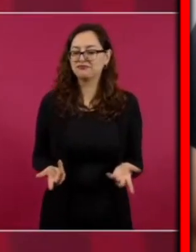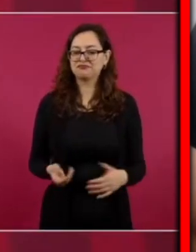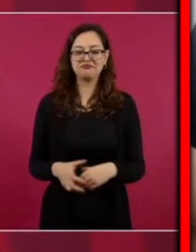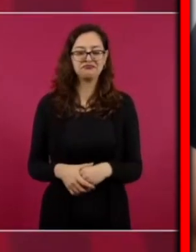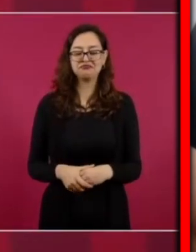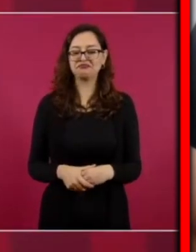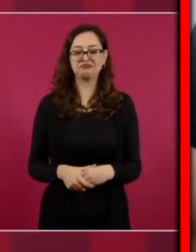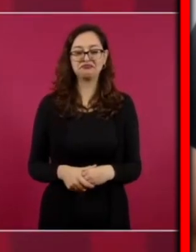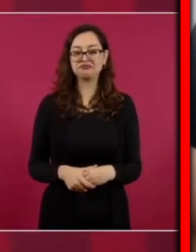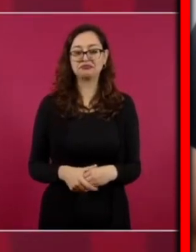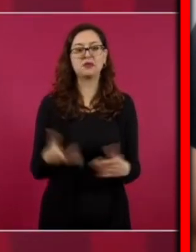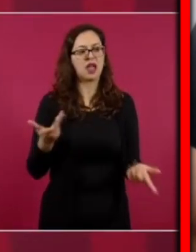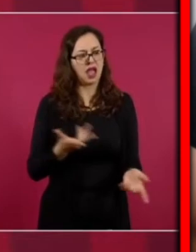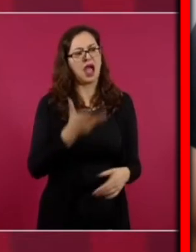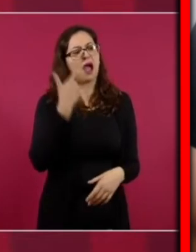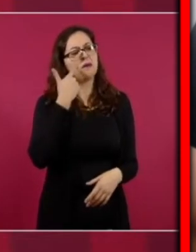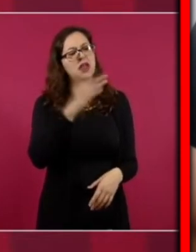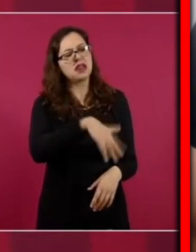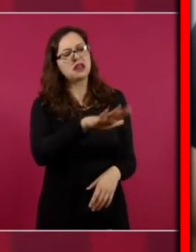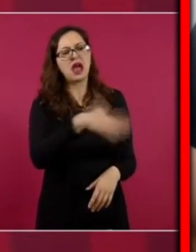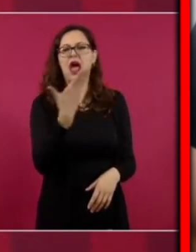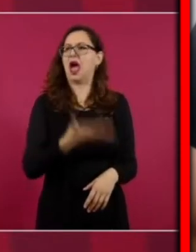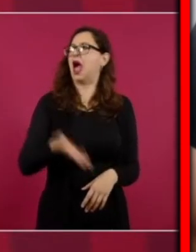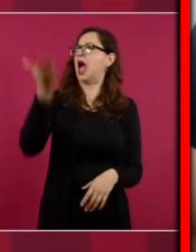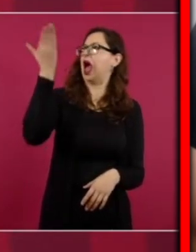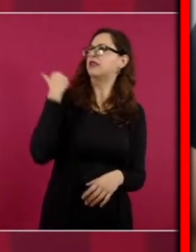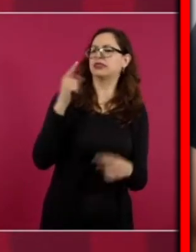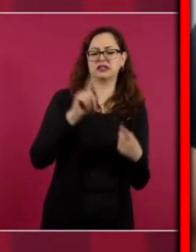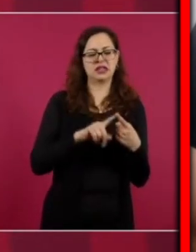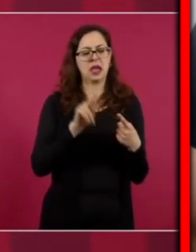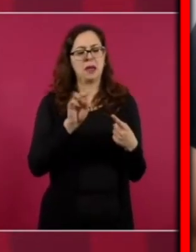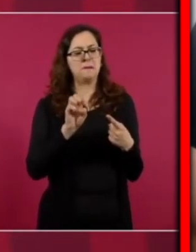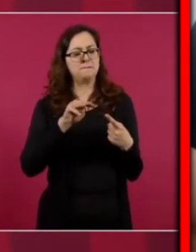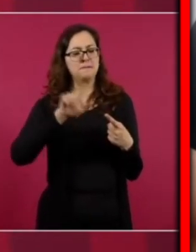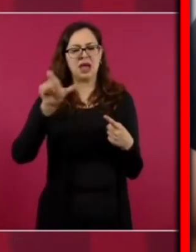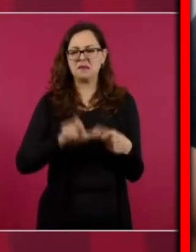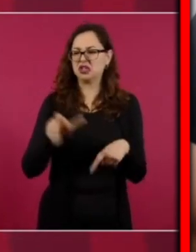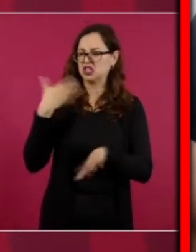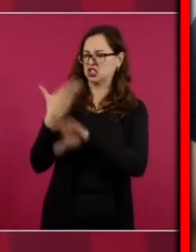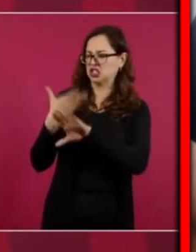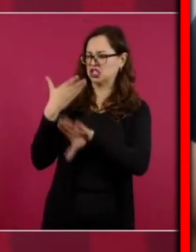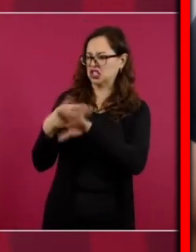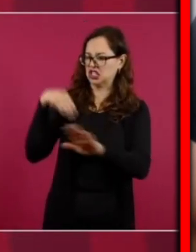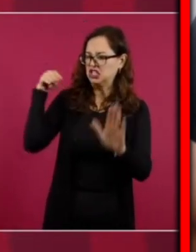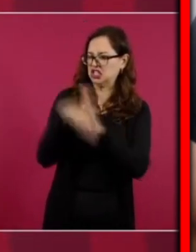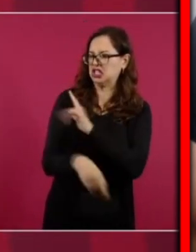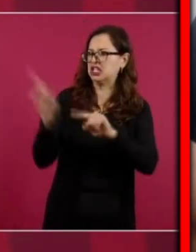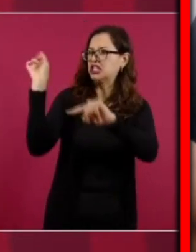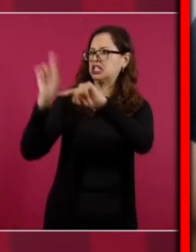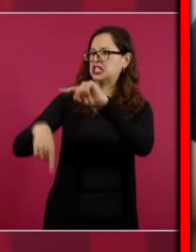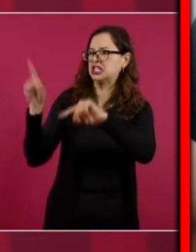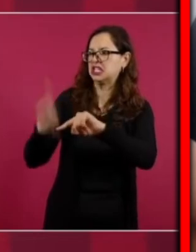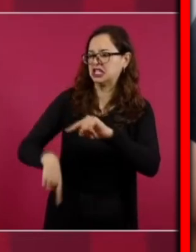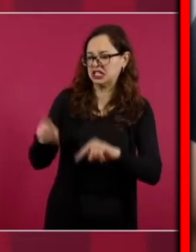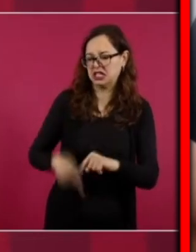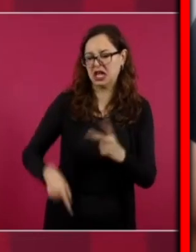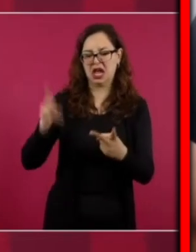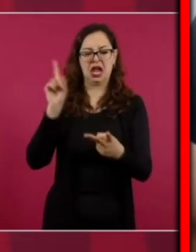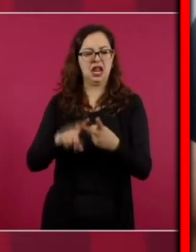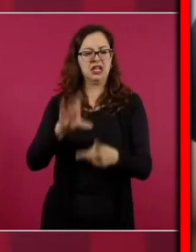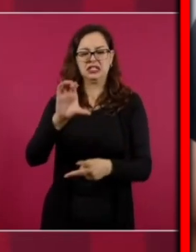no se toca la Comisión Federal no se toca la educación pública no se toca